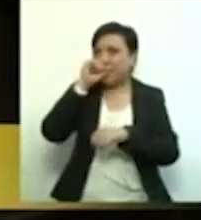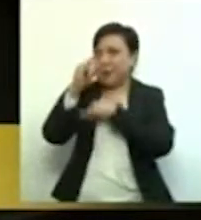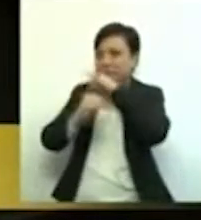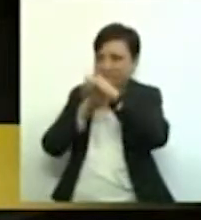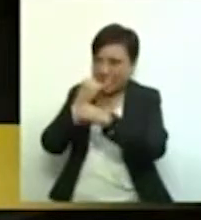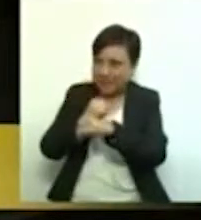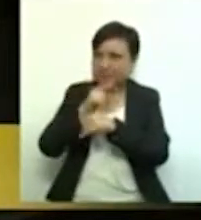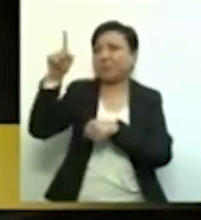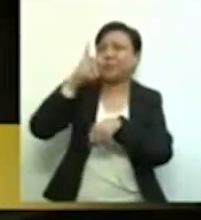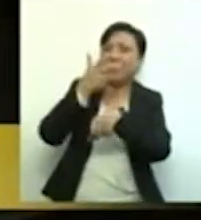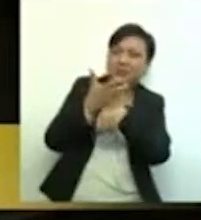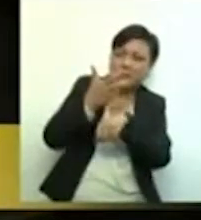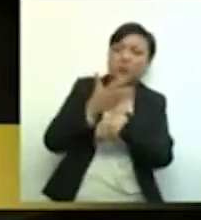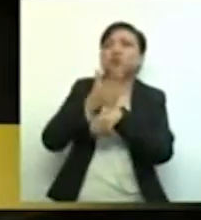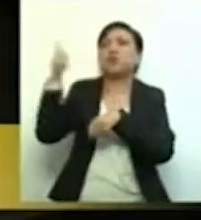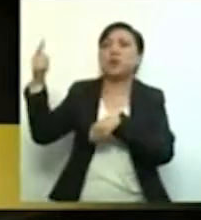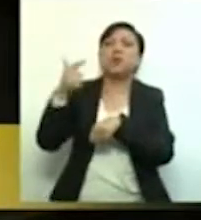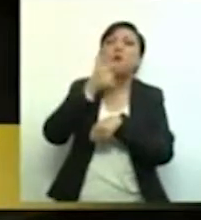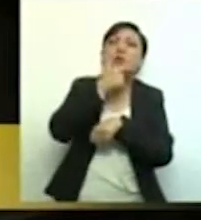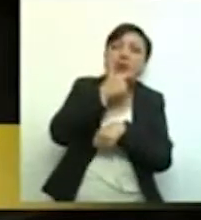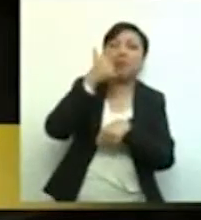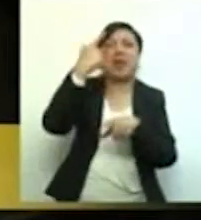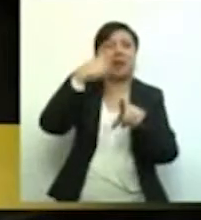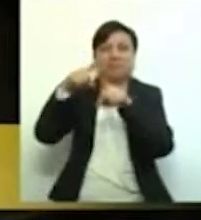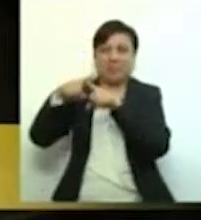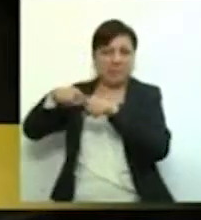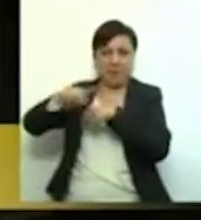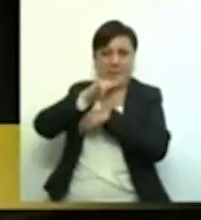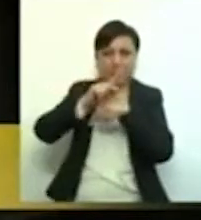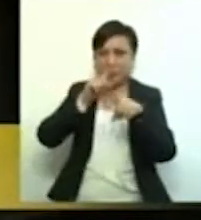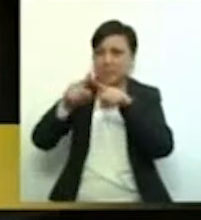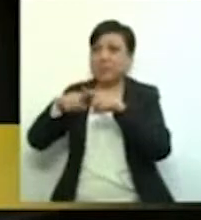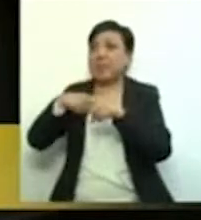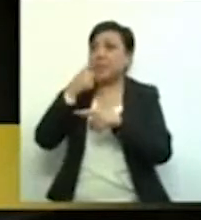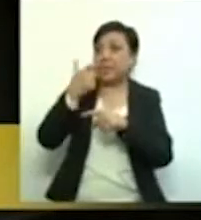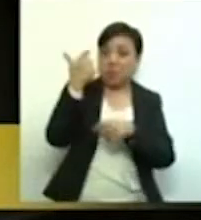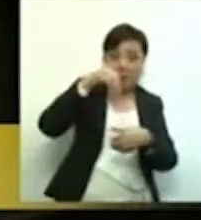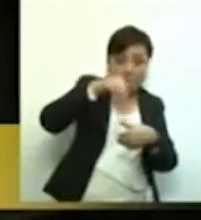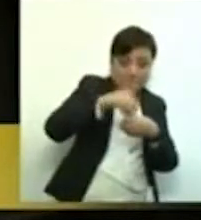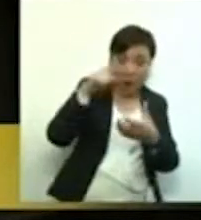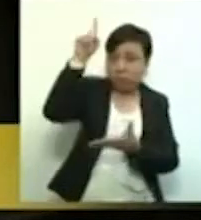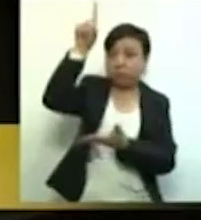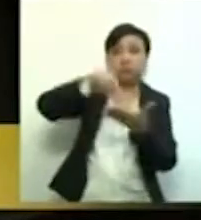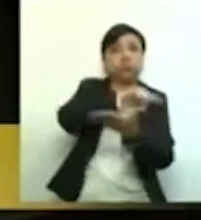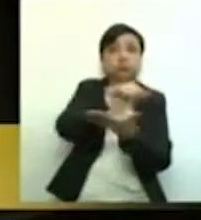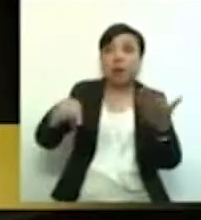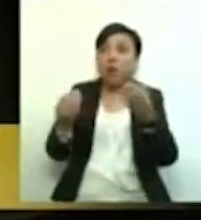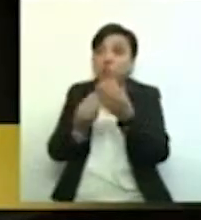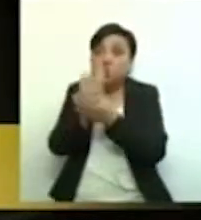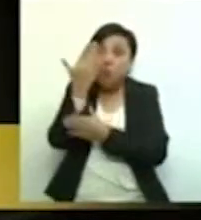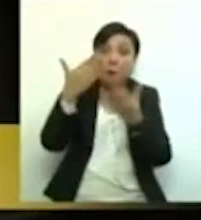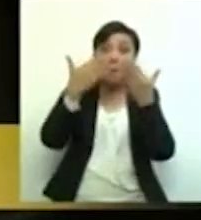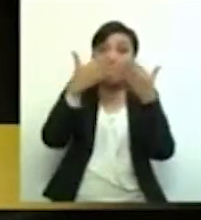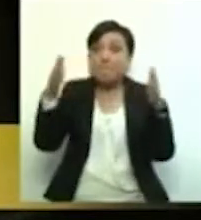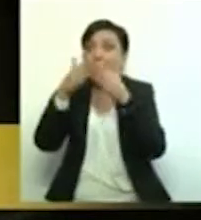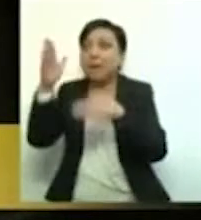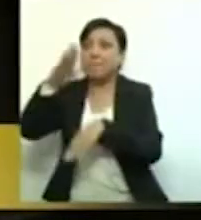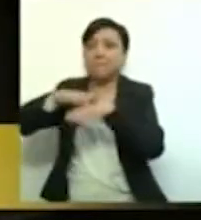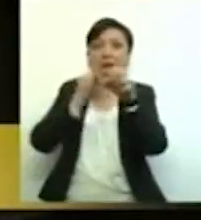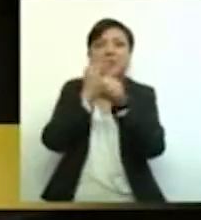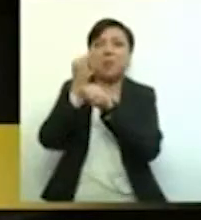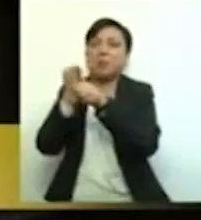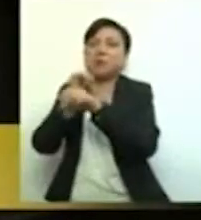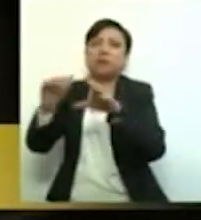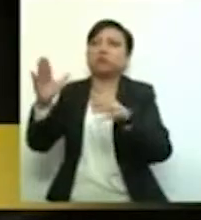como Harvard, Oxford, Yale, Cambridge y Stanford han señalado que esta medida cerraría las puertas a nuevas investigaciones y oportunidades